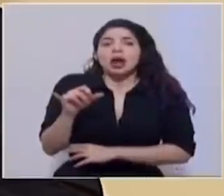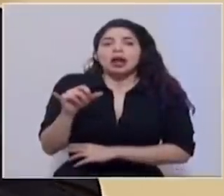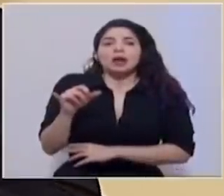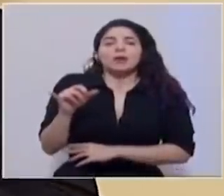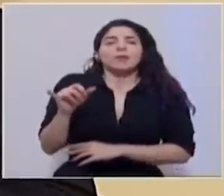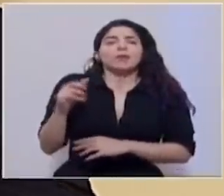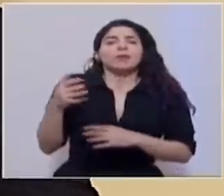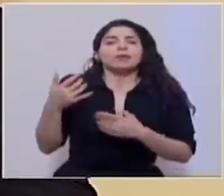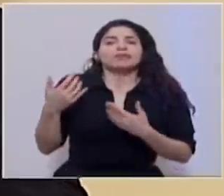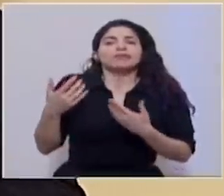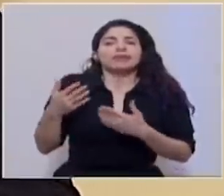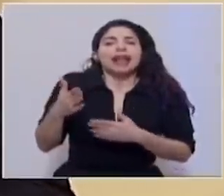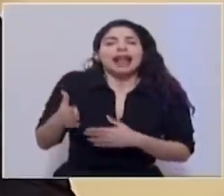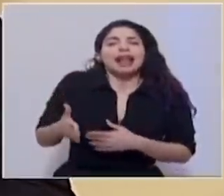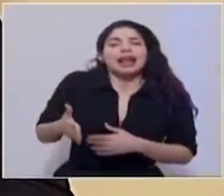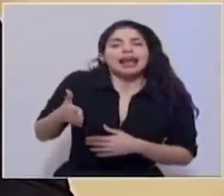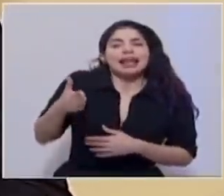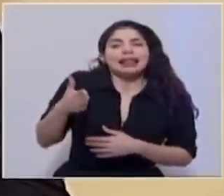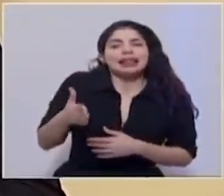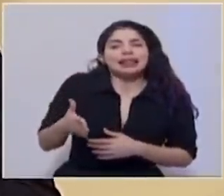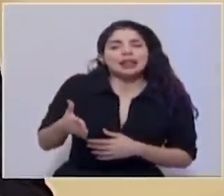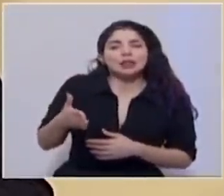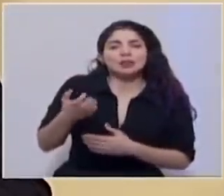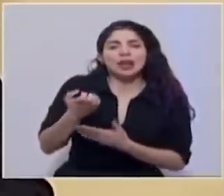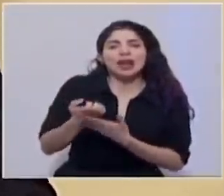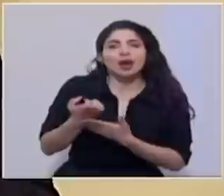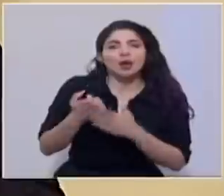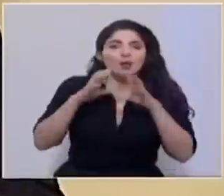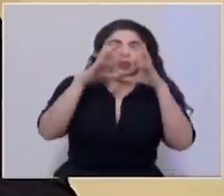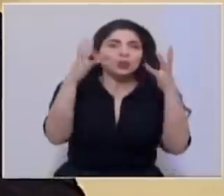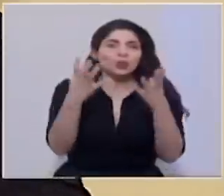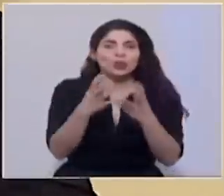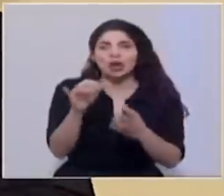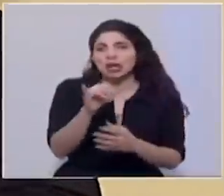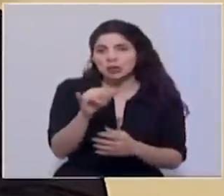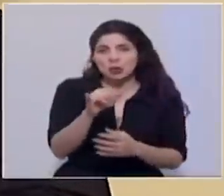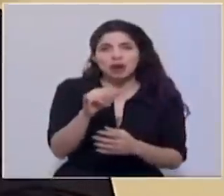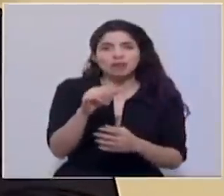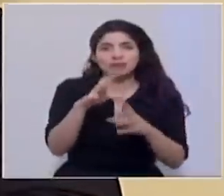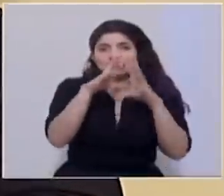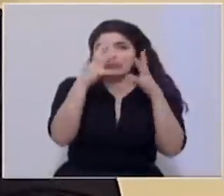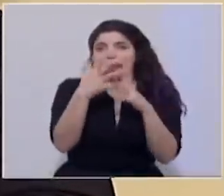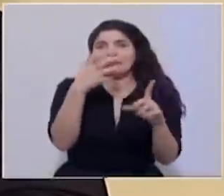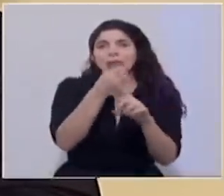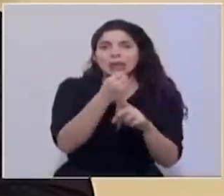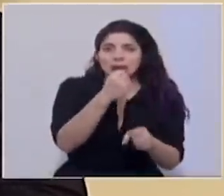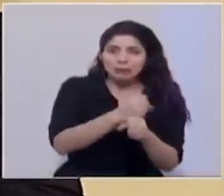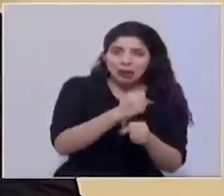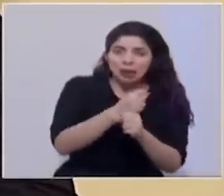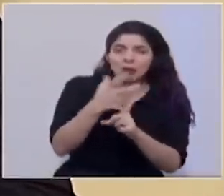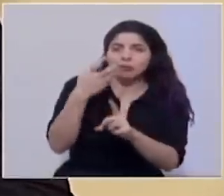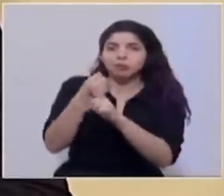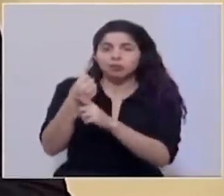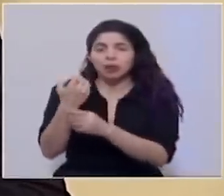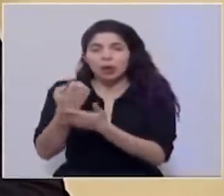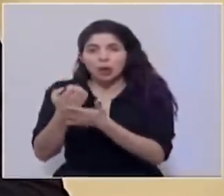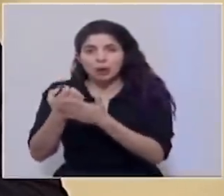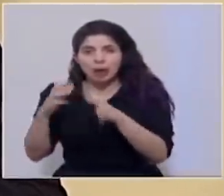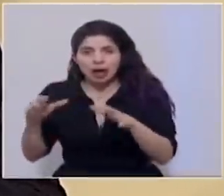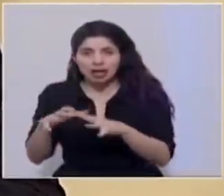vuelto lenta la economía global y ha afectado mucho el empleo y la actividad económica.